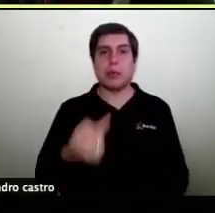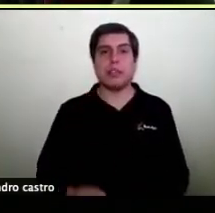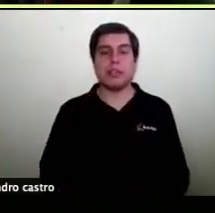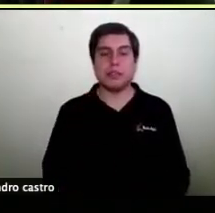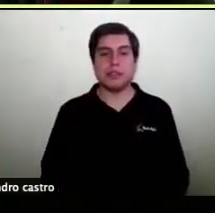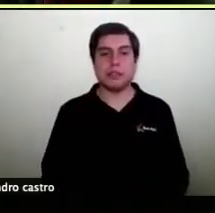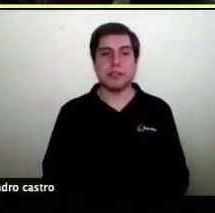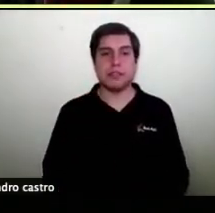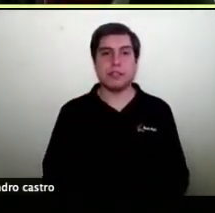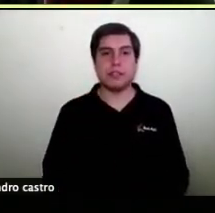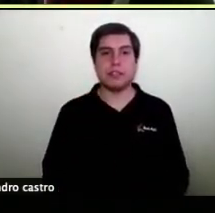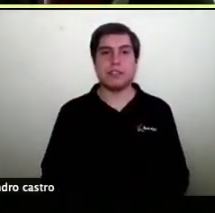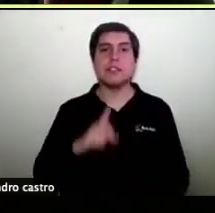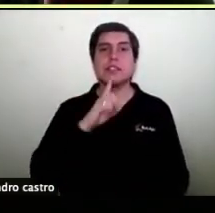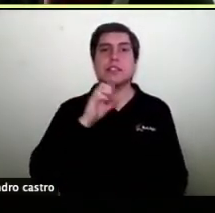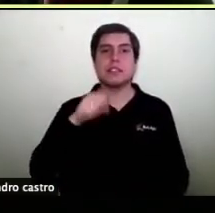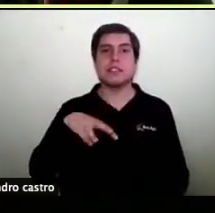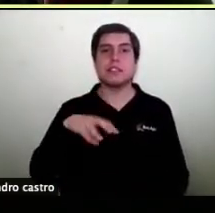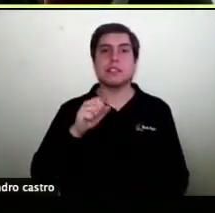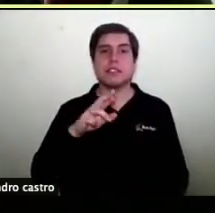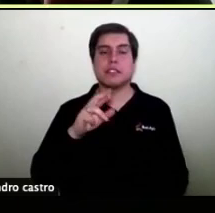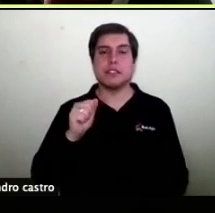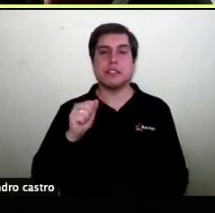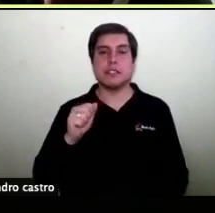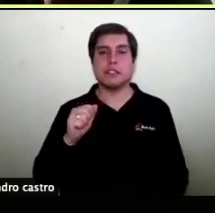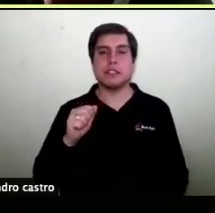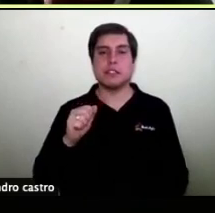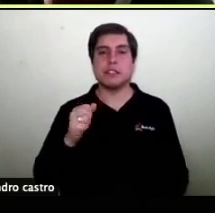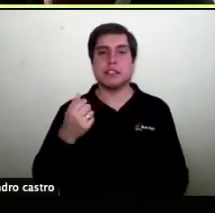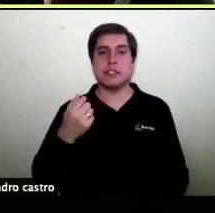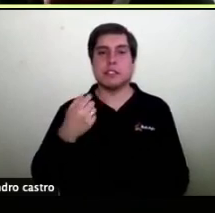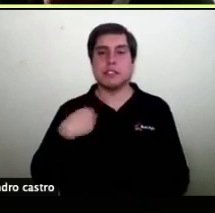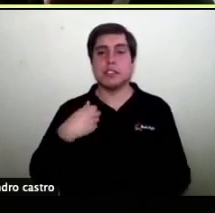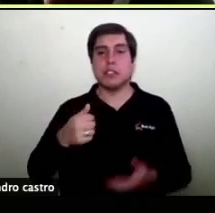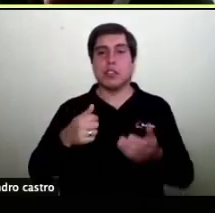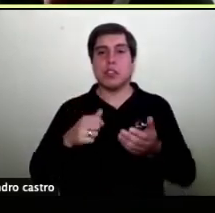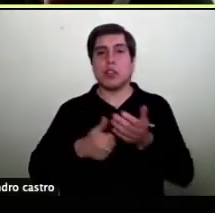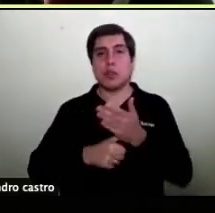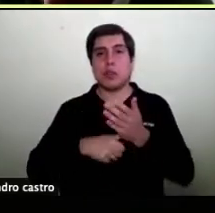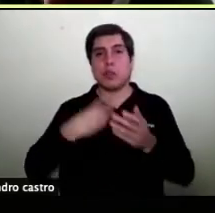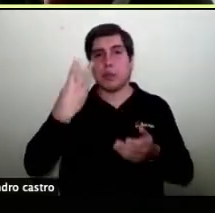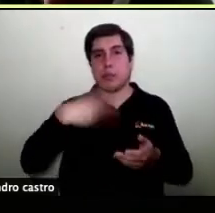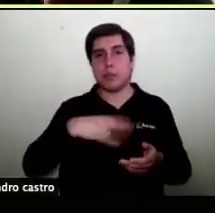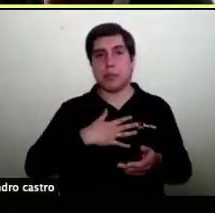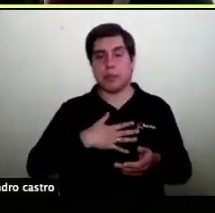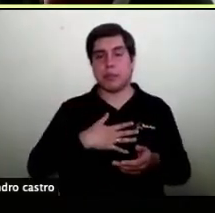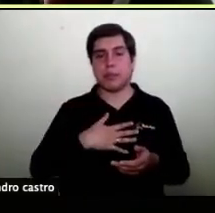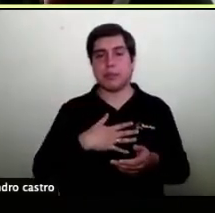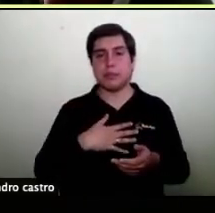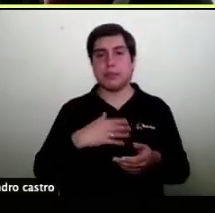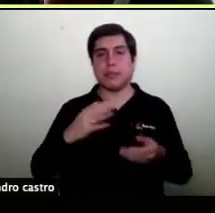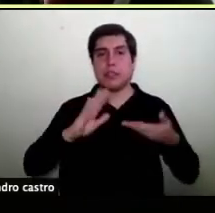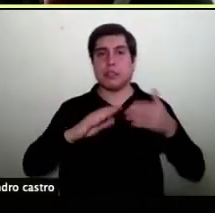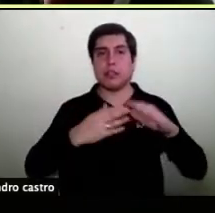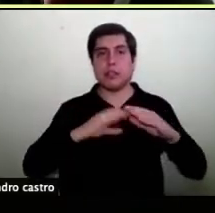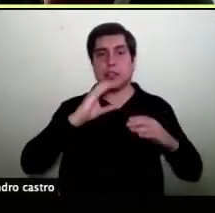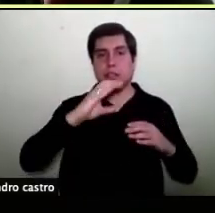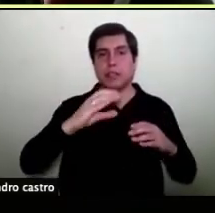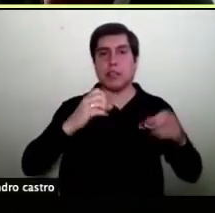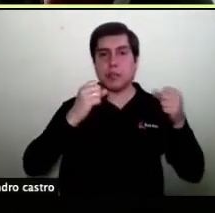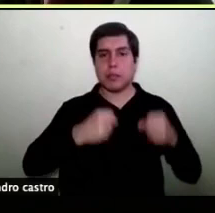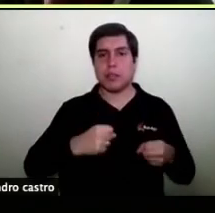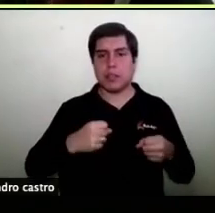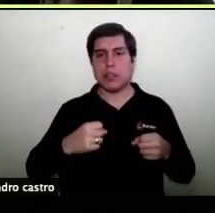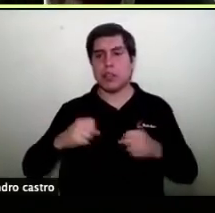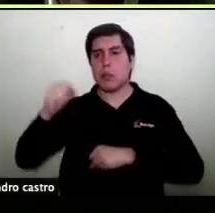en la hora Tamara Lara yo tengo organización de actividades de servicio subtero con mi propio Ruth soy contribuyente para inscribirme en Comunidad C debo hacerlo